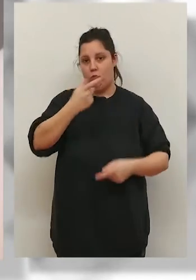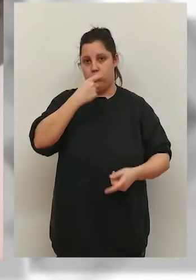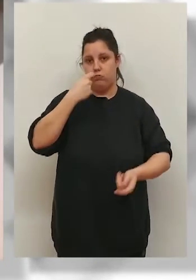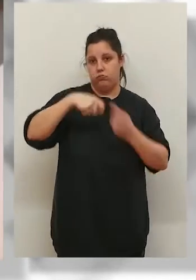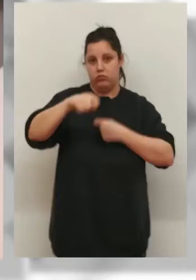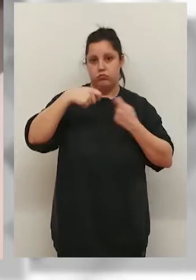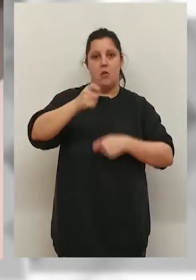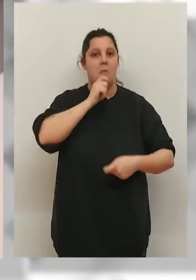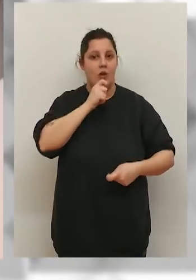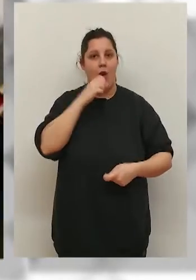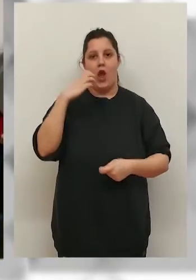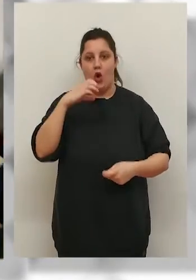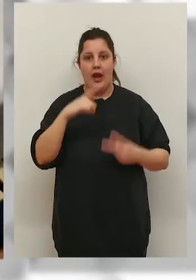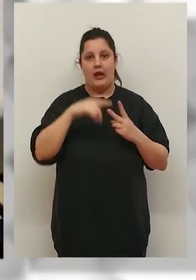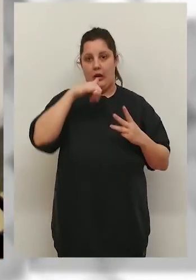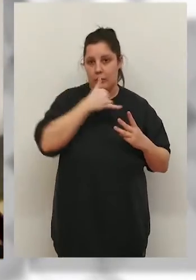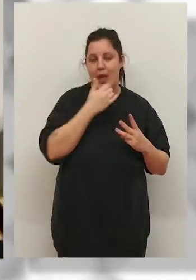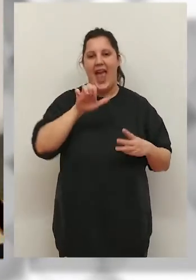cocaína, heroína y éxtasis.